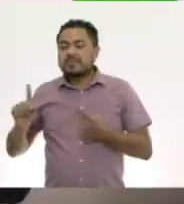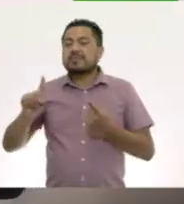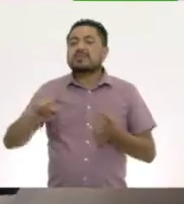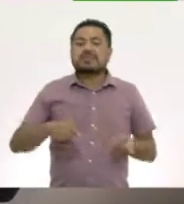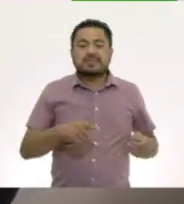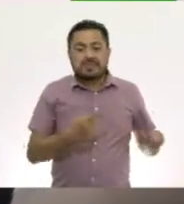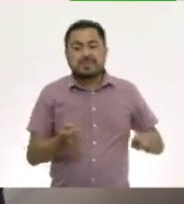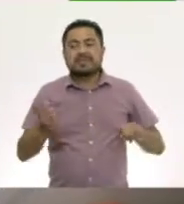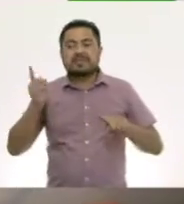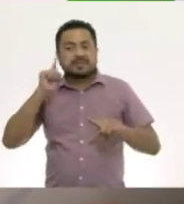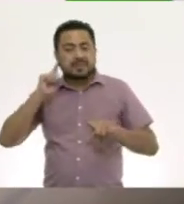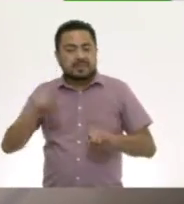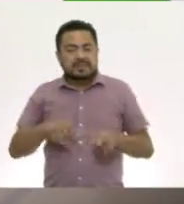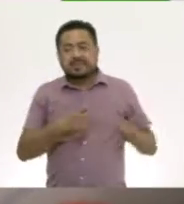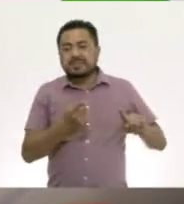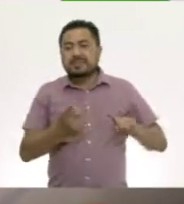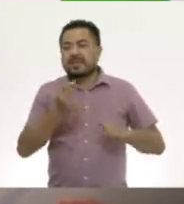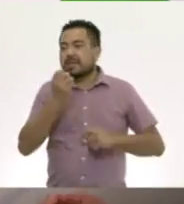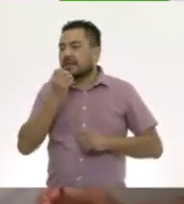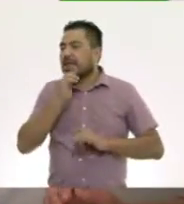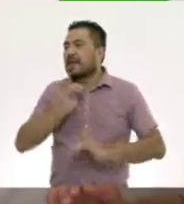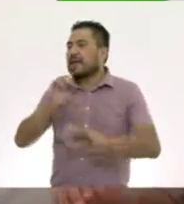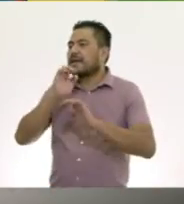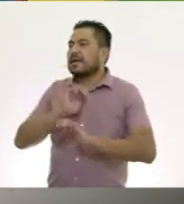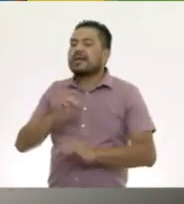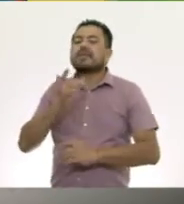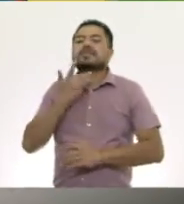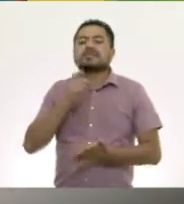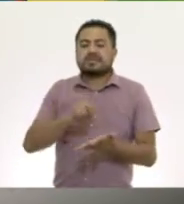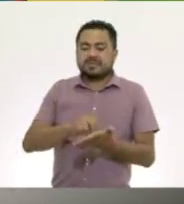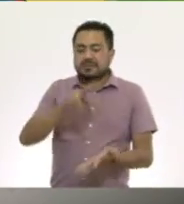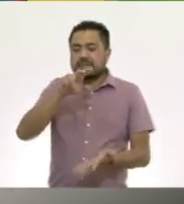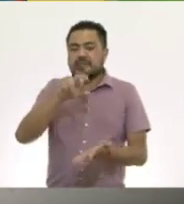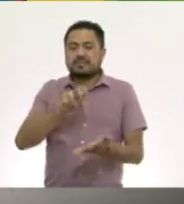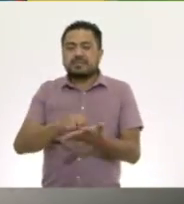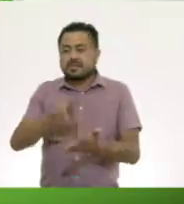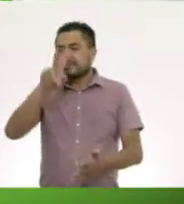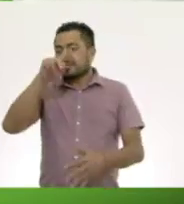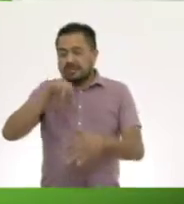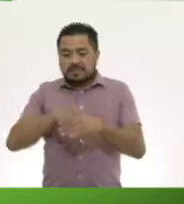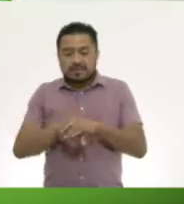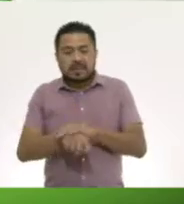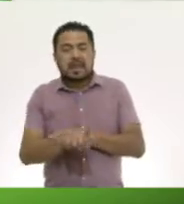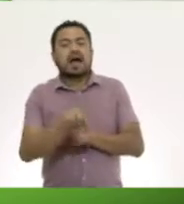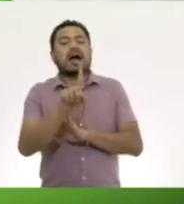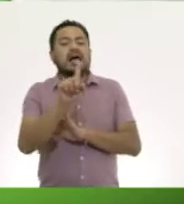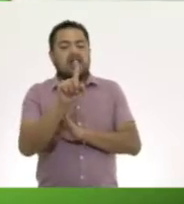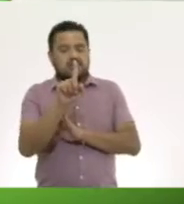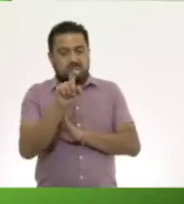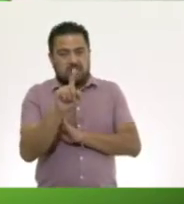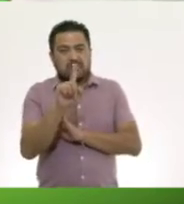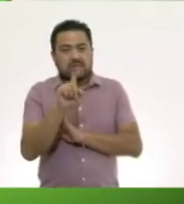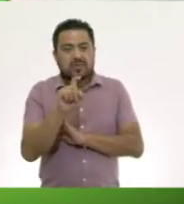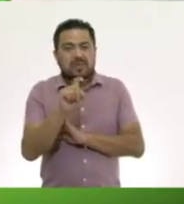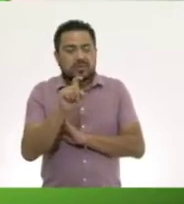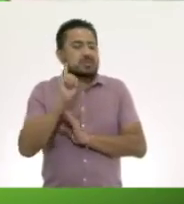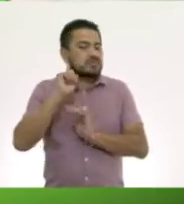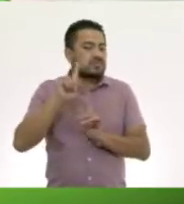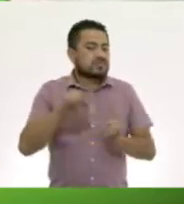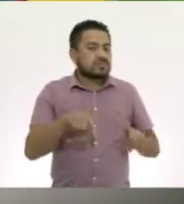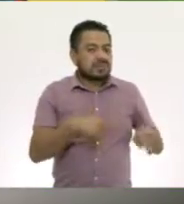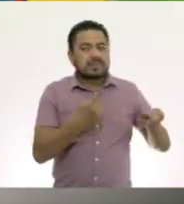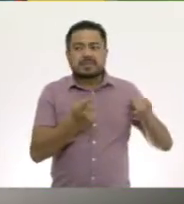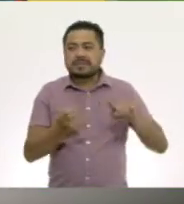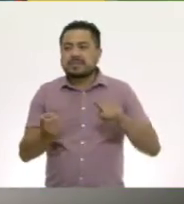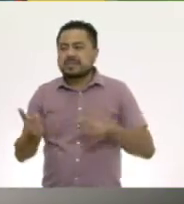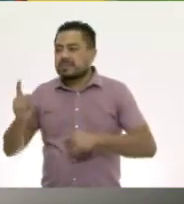Cucú, cucú, cucú, cantaba la rana. Cucú, cucú, debajo del agua. Cucú, cucú,